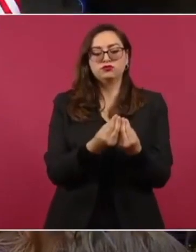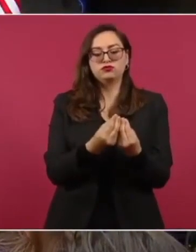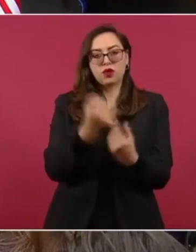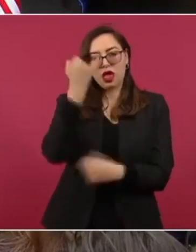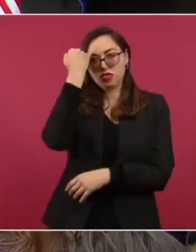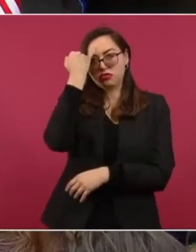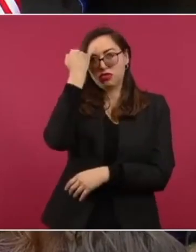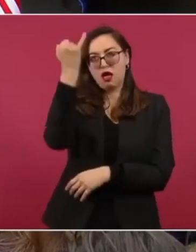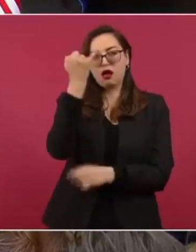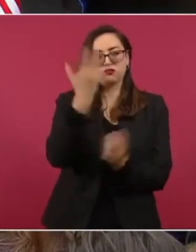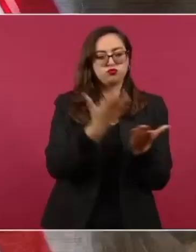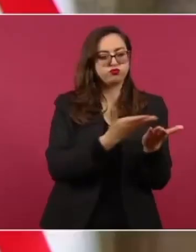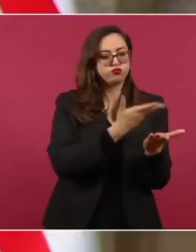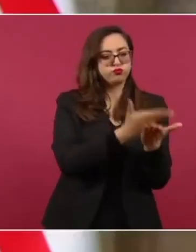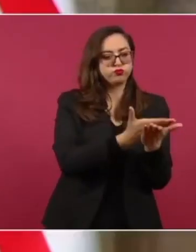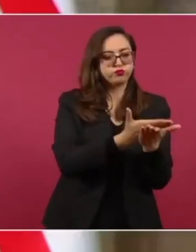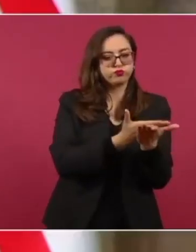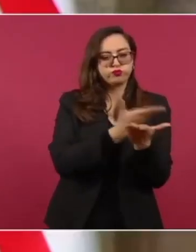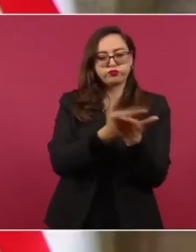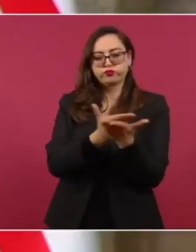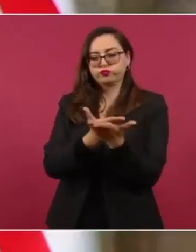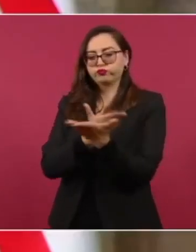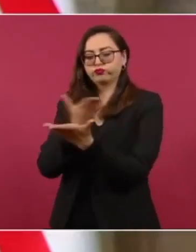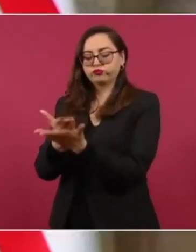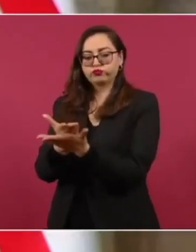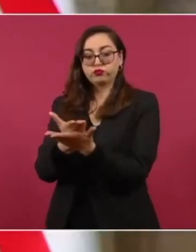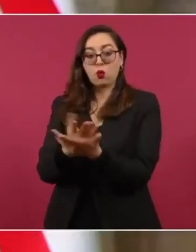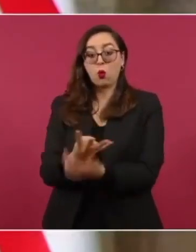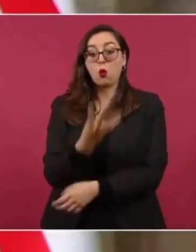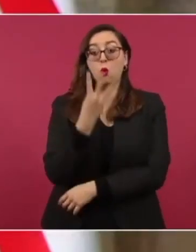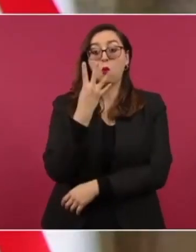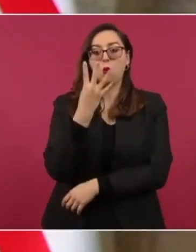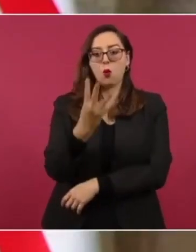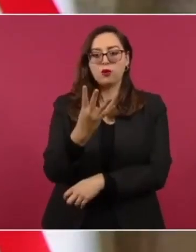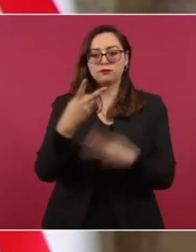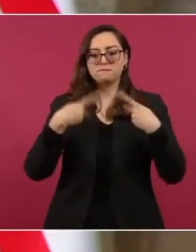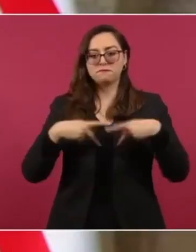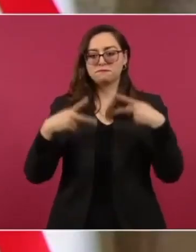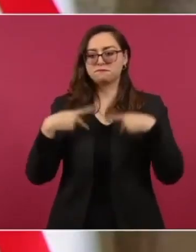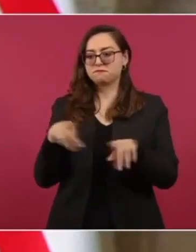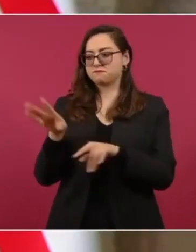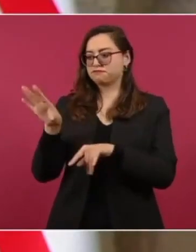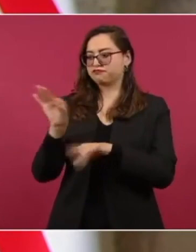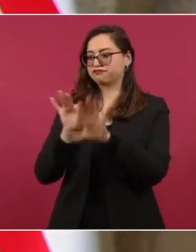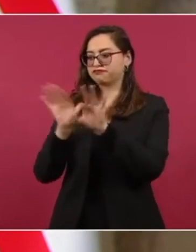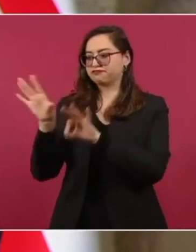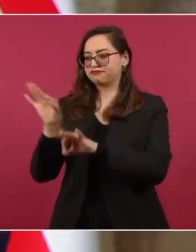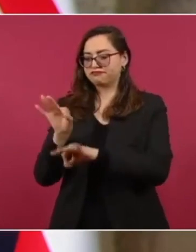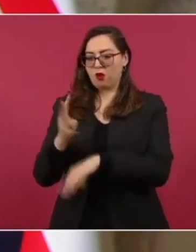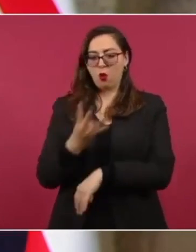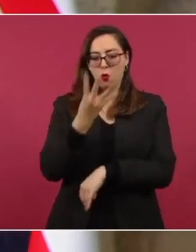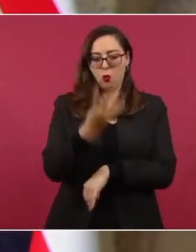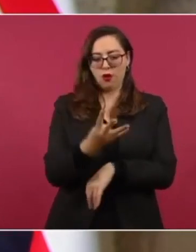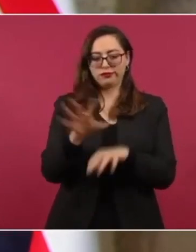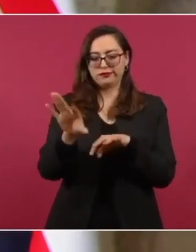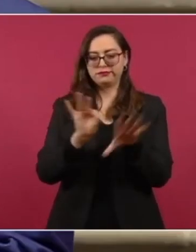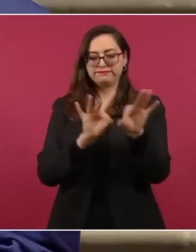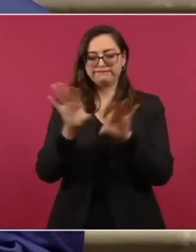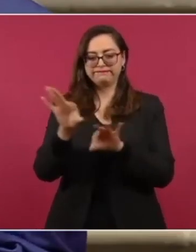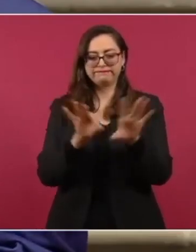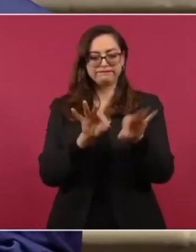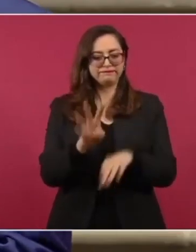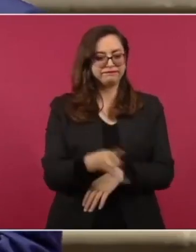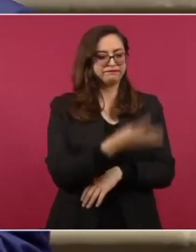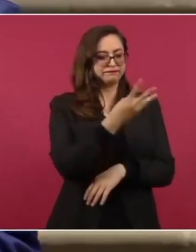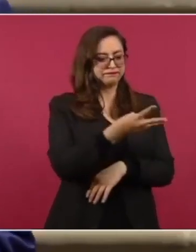a cuatro integrantes para la formación de este grupo de